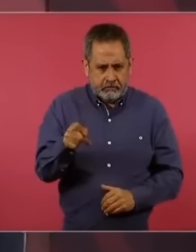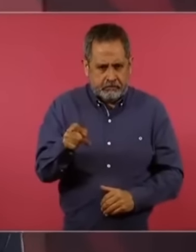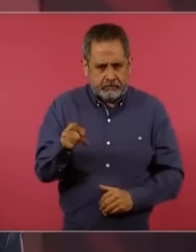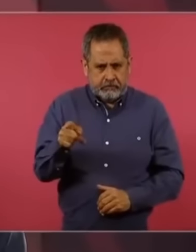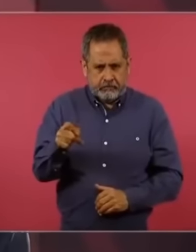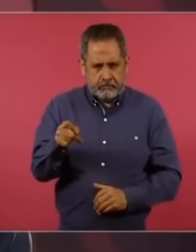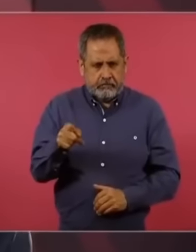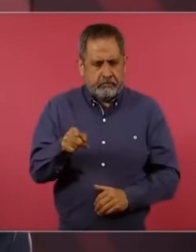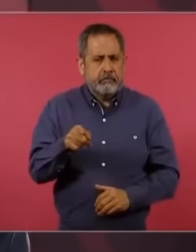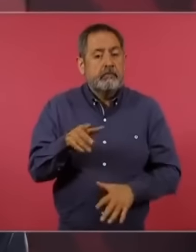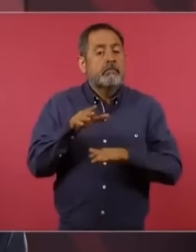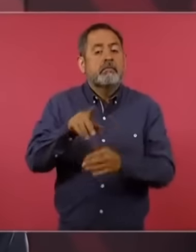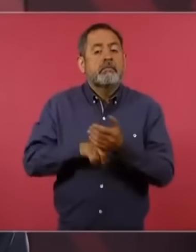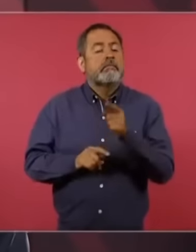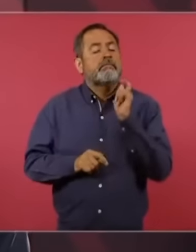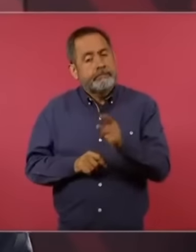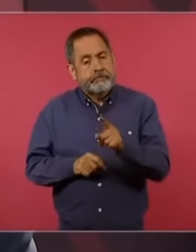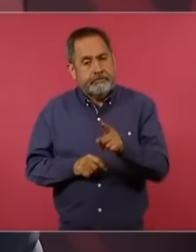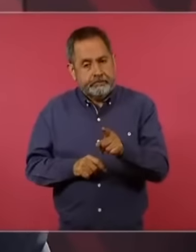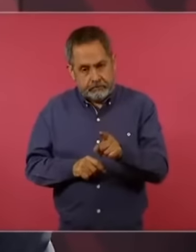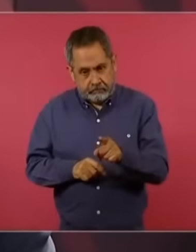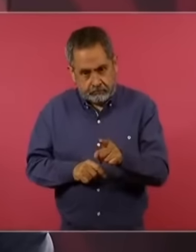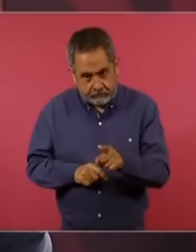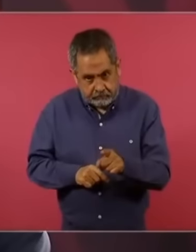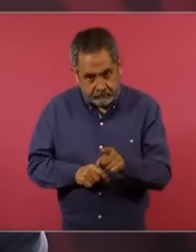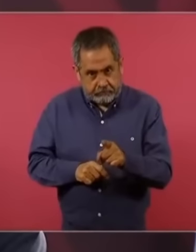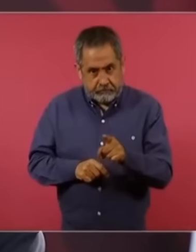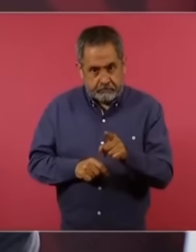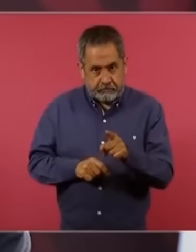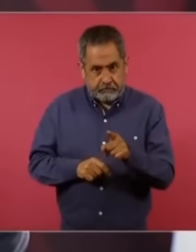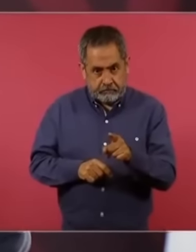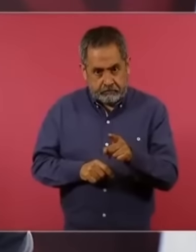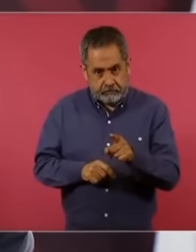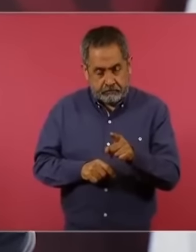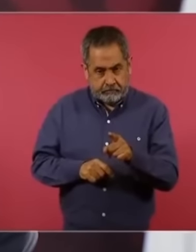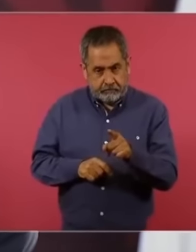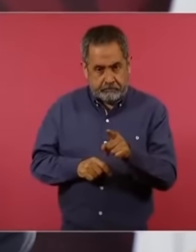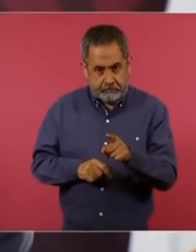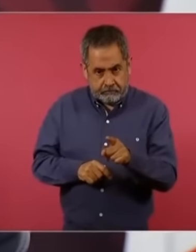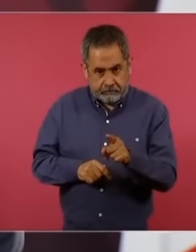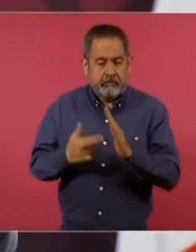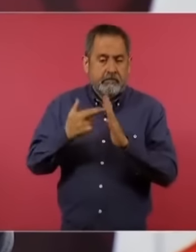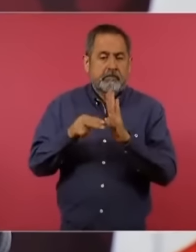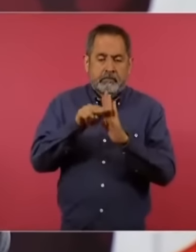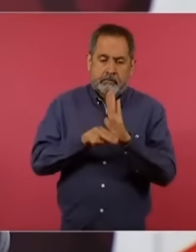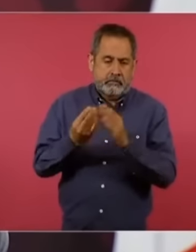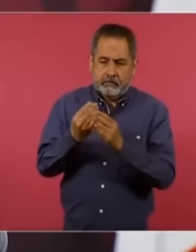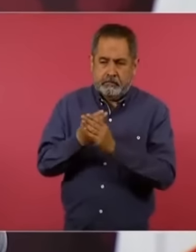por lo que corresponde a las normas